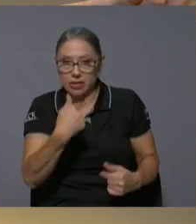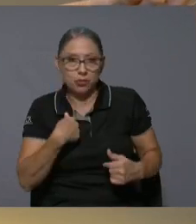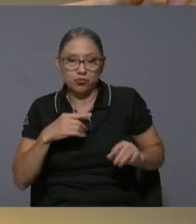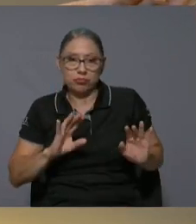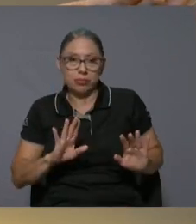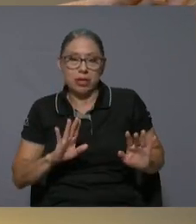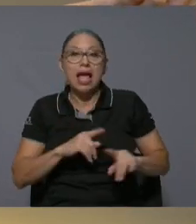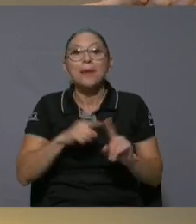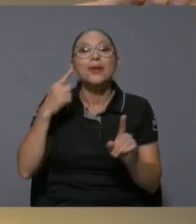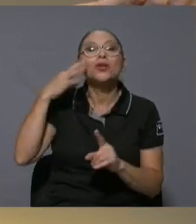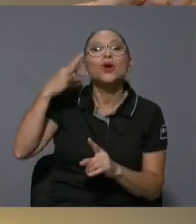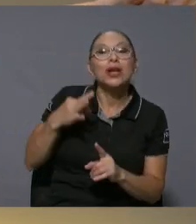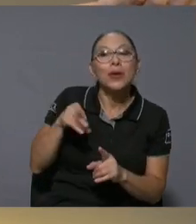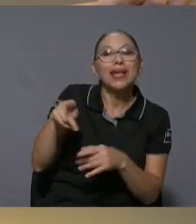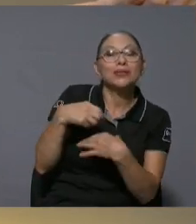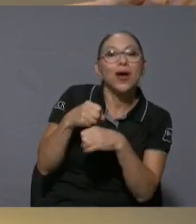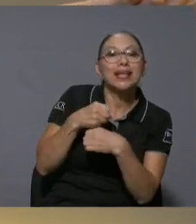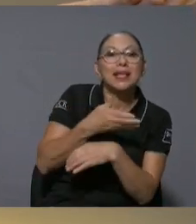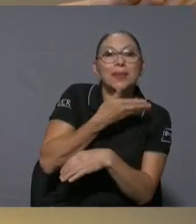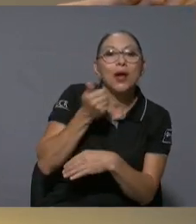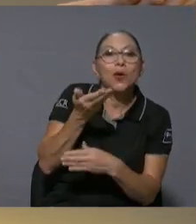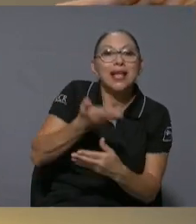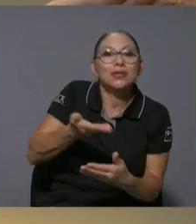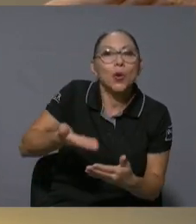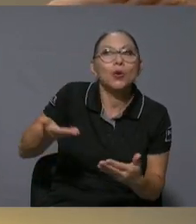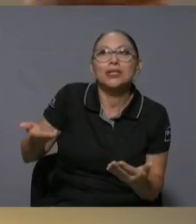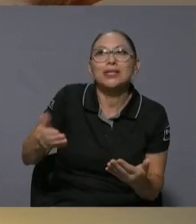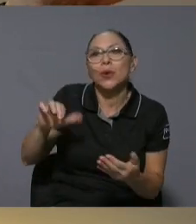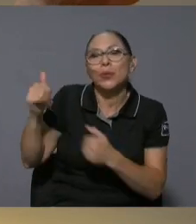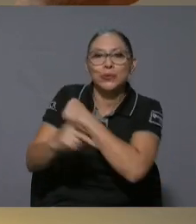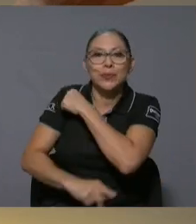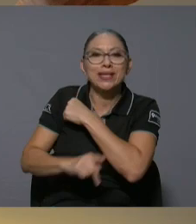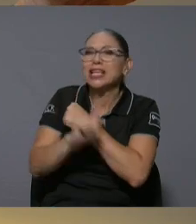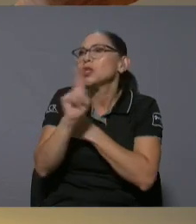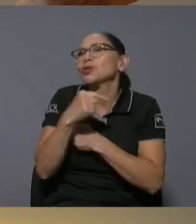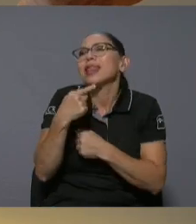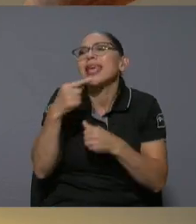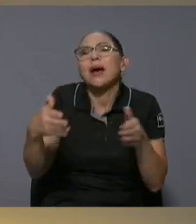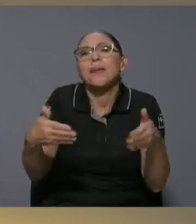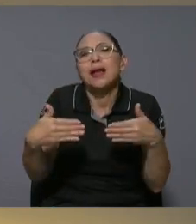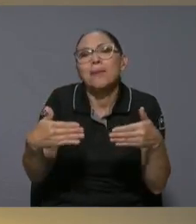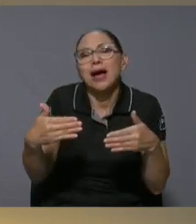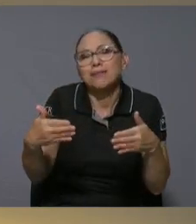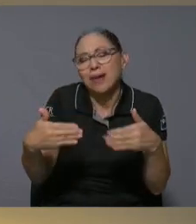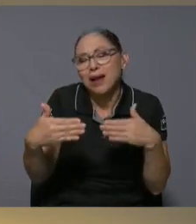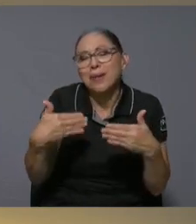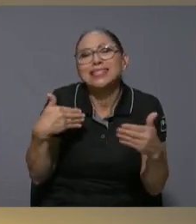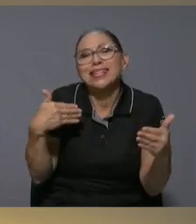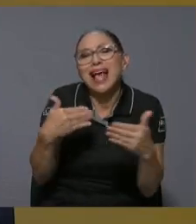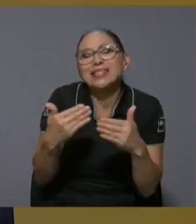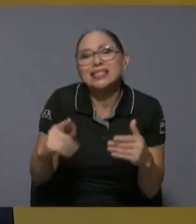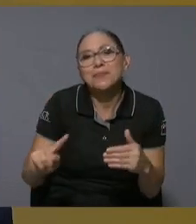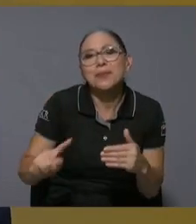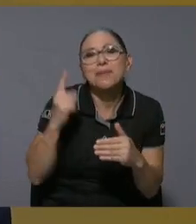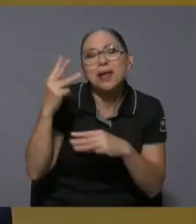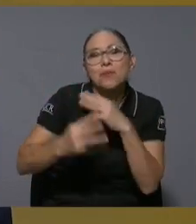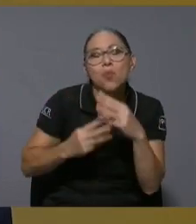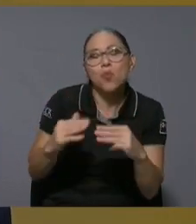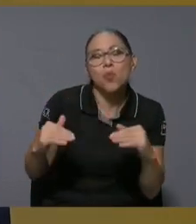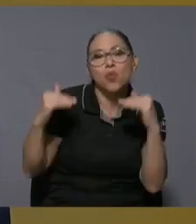hacen mejor las cosas y no se diga Panamá porque Panamá es casi primer mundo sí bueno nosotros